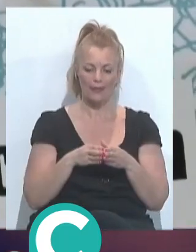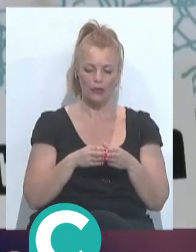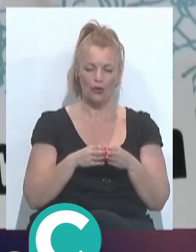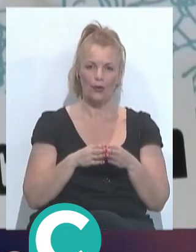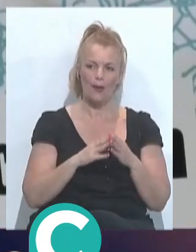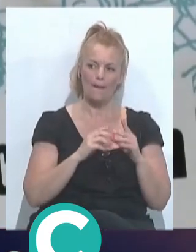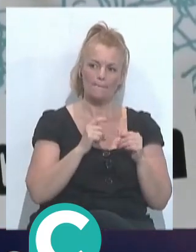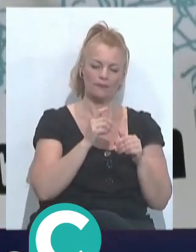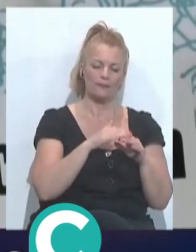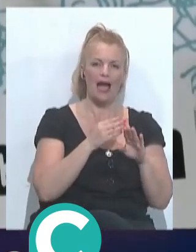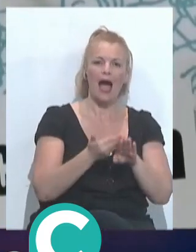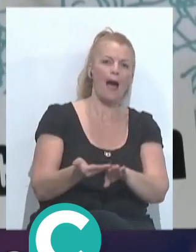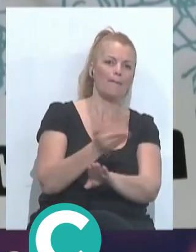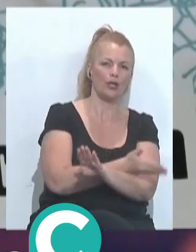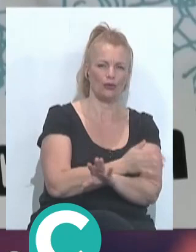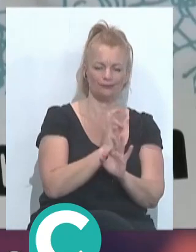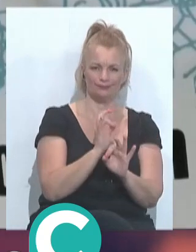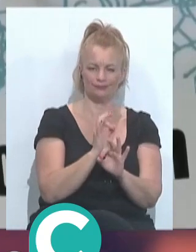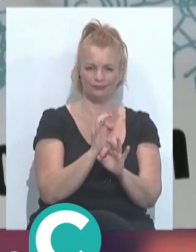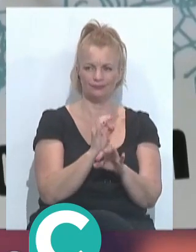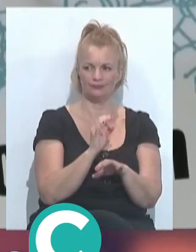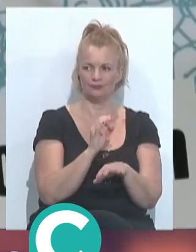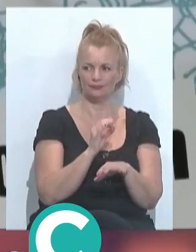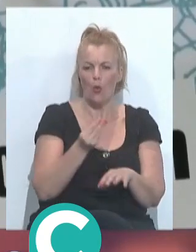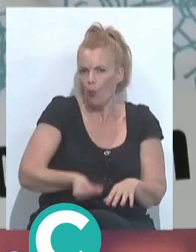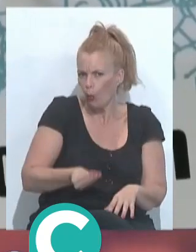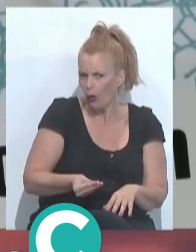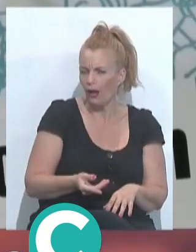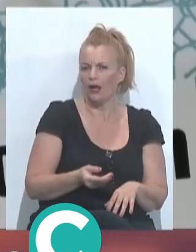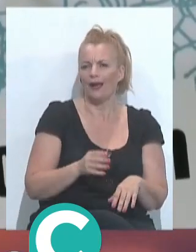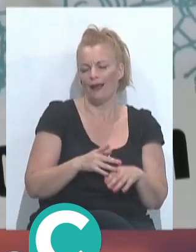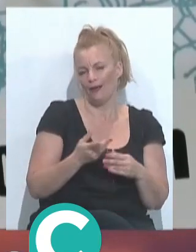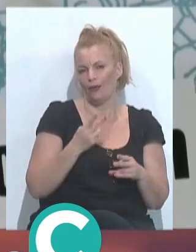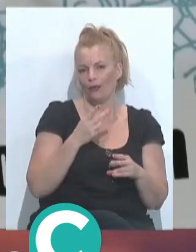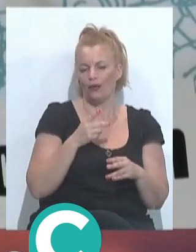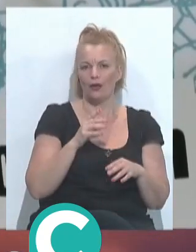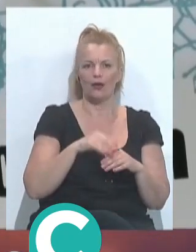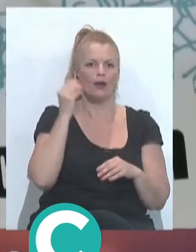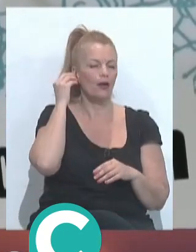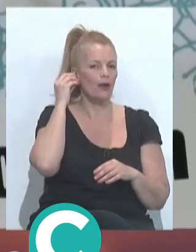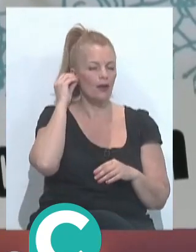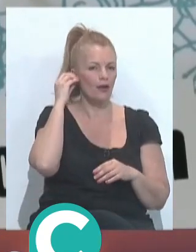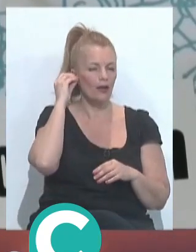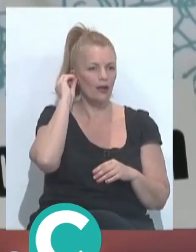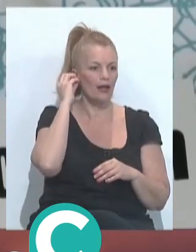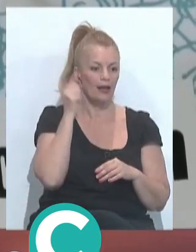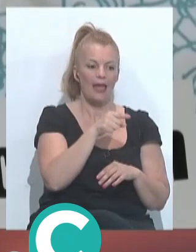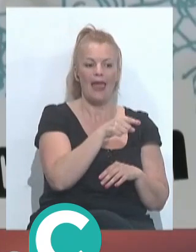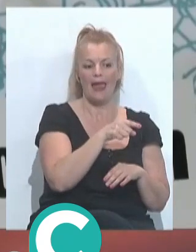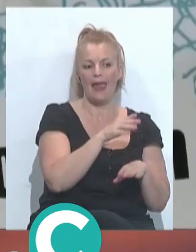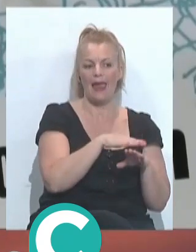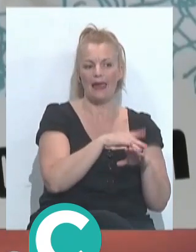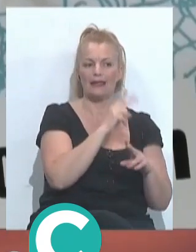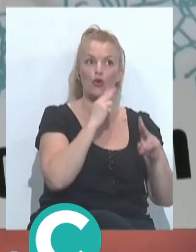a priori punteras, bueno, pues a priori que después... Sí, bueno, las que tienen al final nombre, ¿no? A dice, bueno, los de nombre las vamos a tener